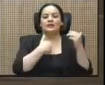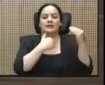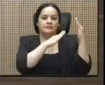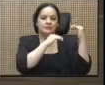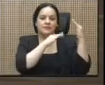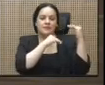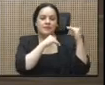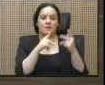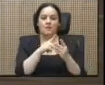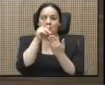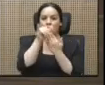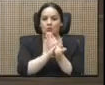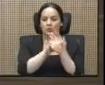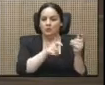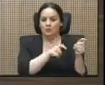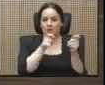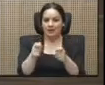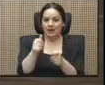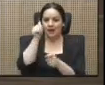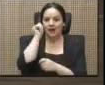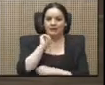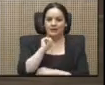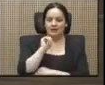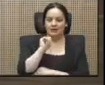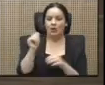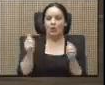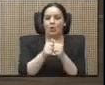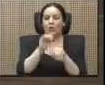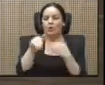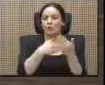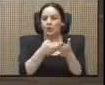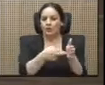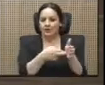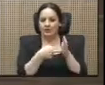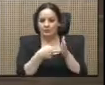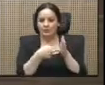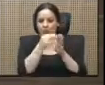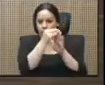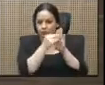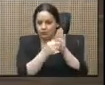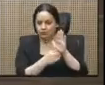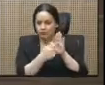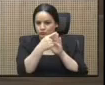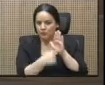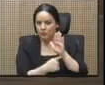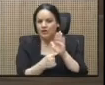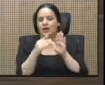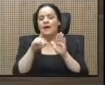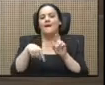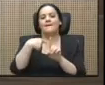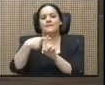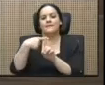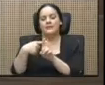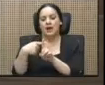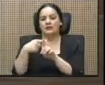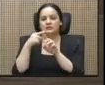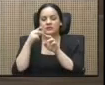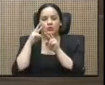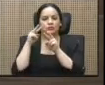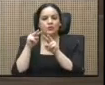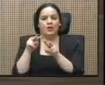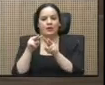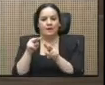todos los requisitos y las observaciones subsanadas que hizo